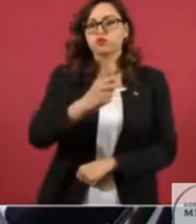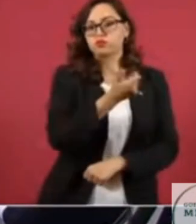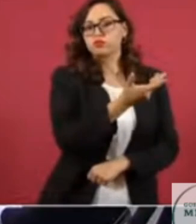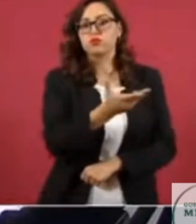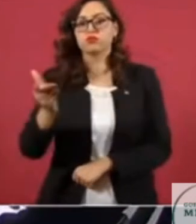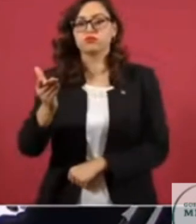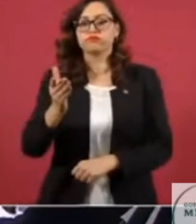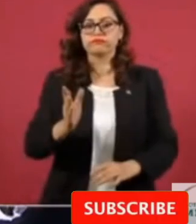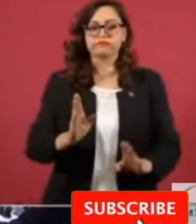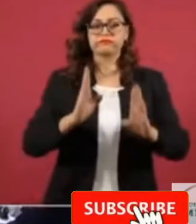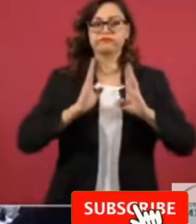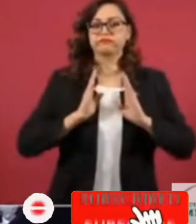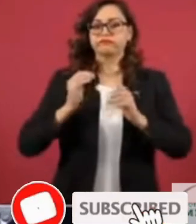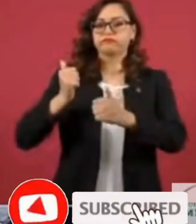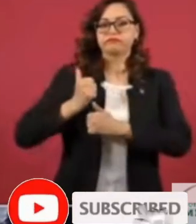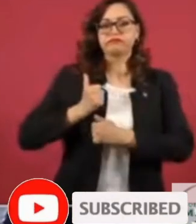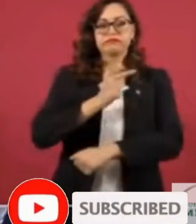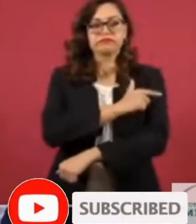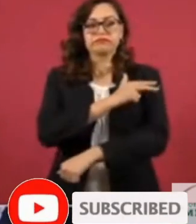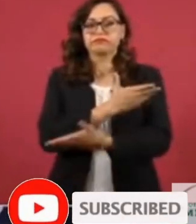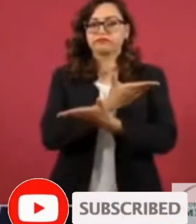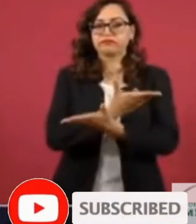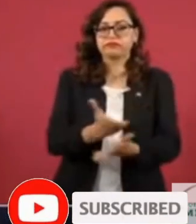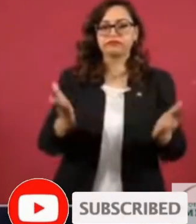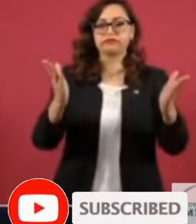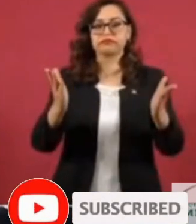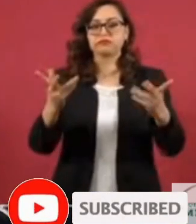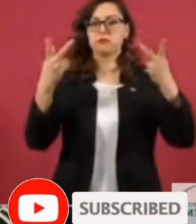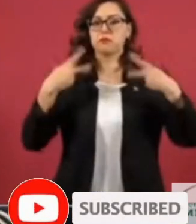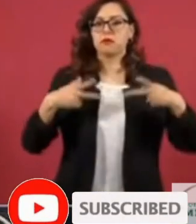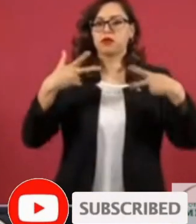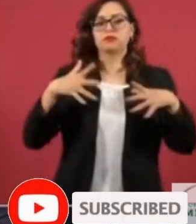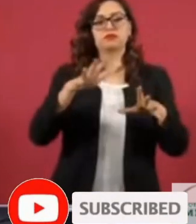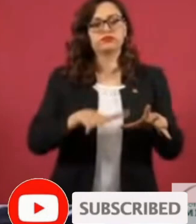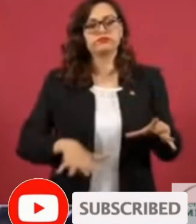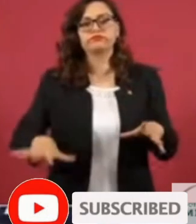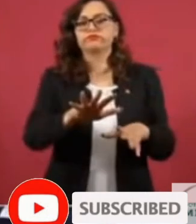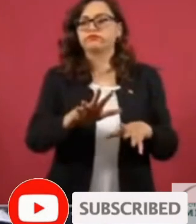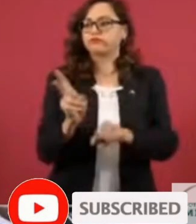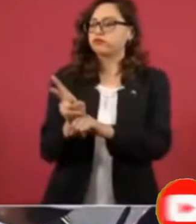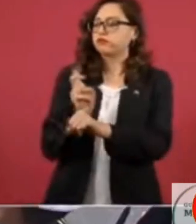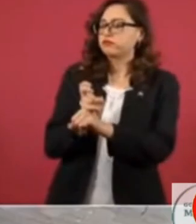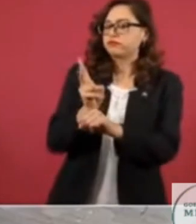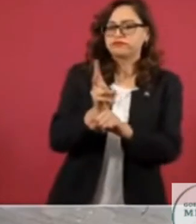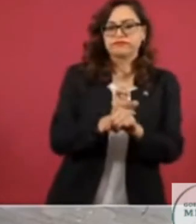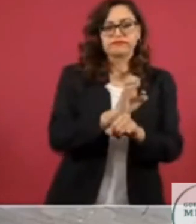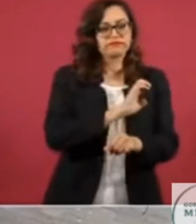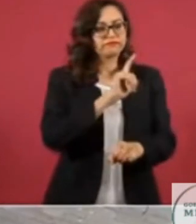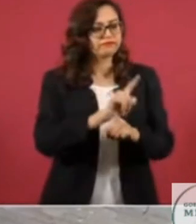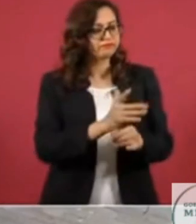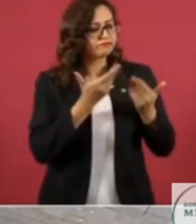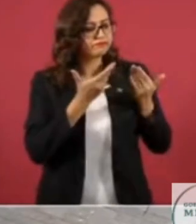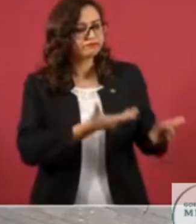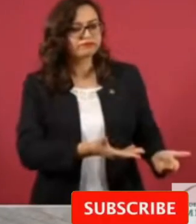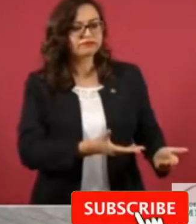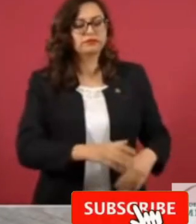especiales. Hoy, cuando celebramos con orgullo nuestra